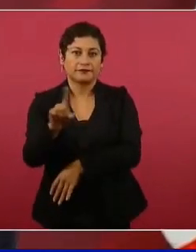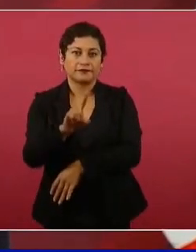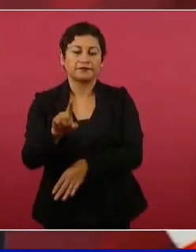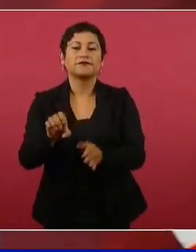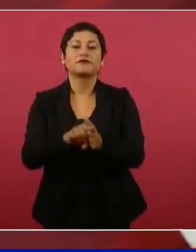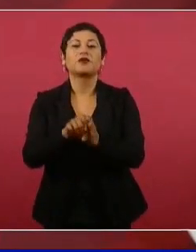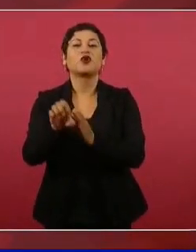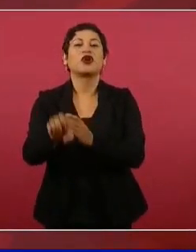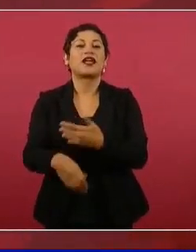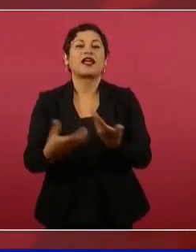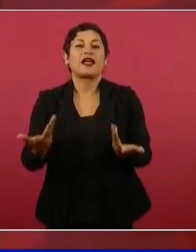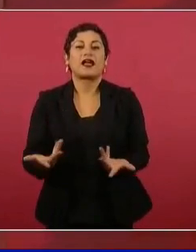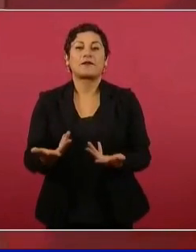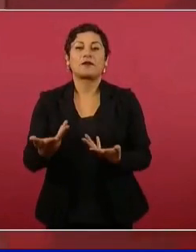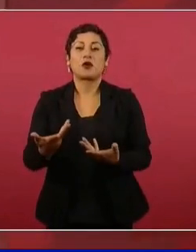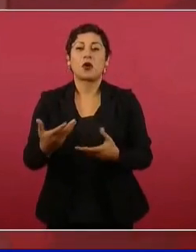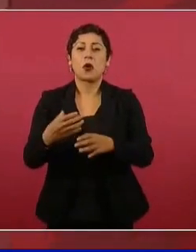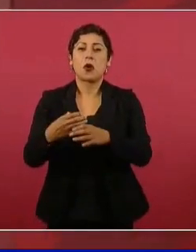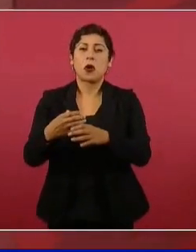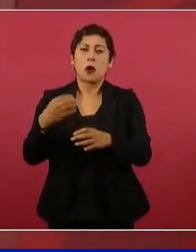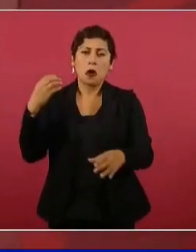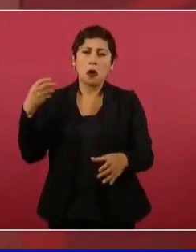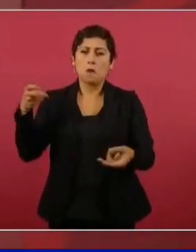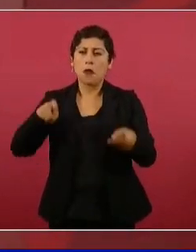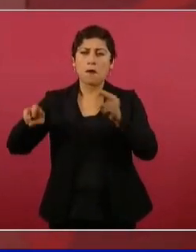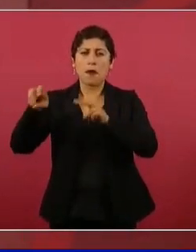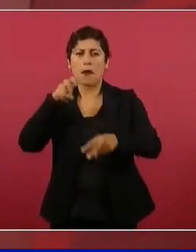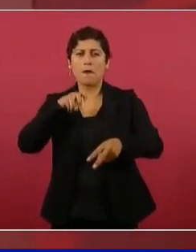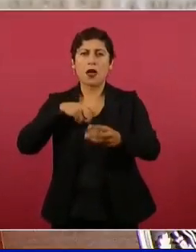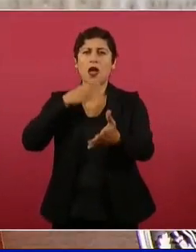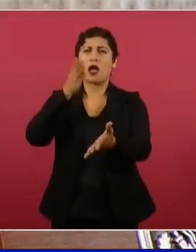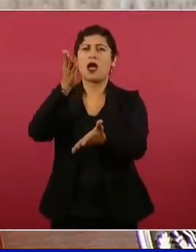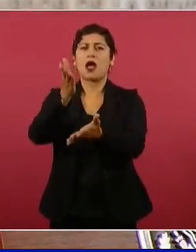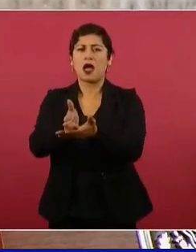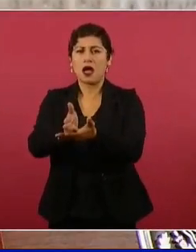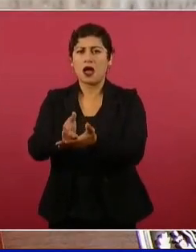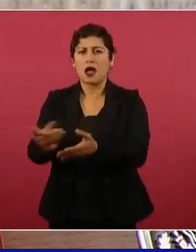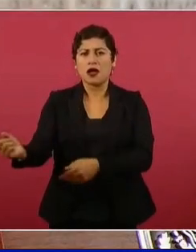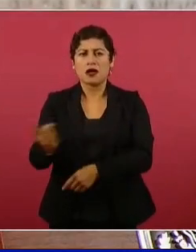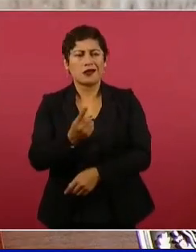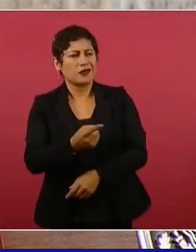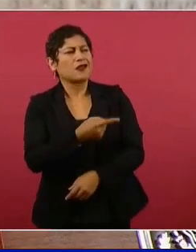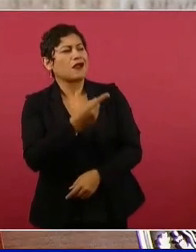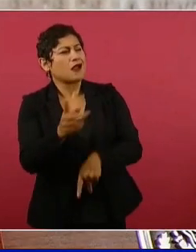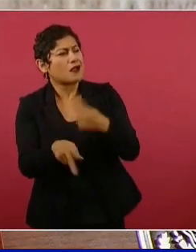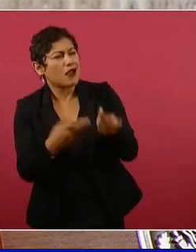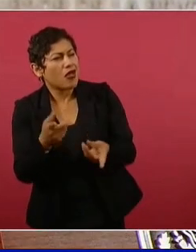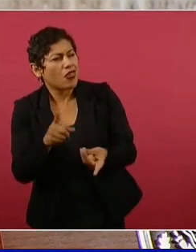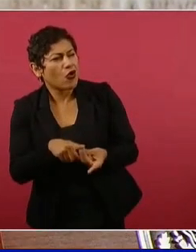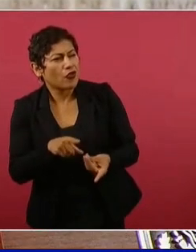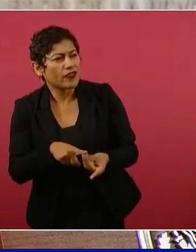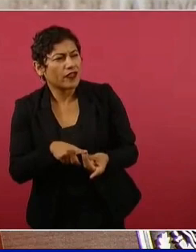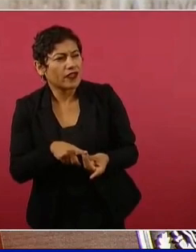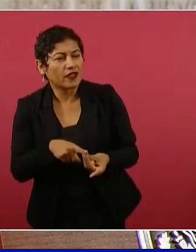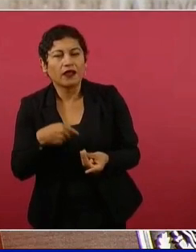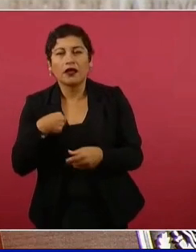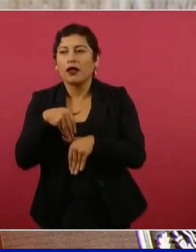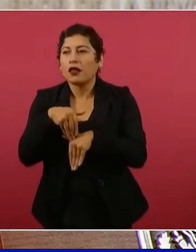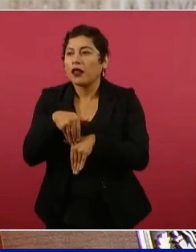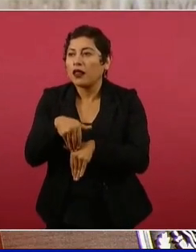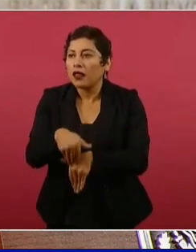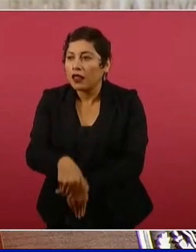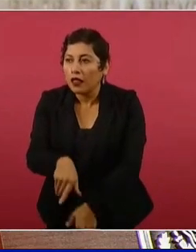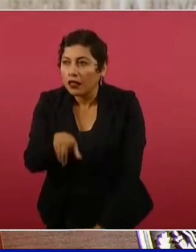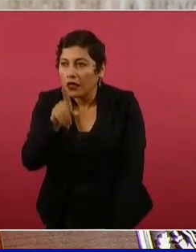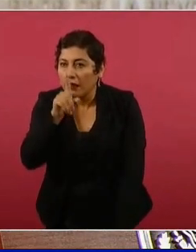vas?, ¿a